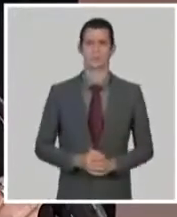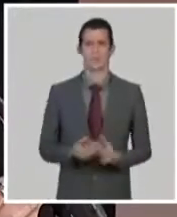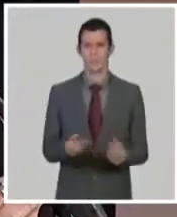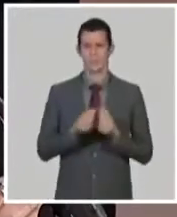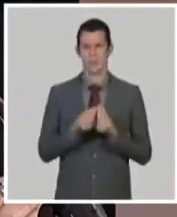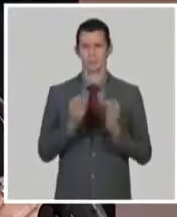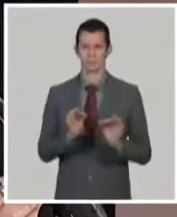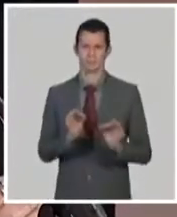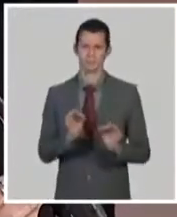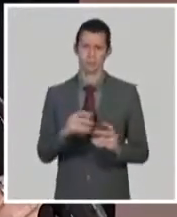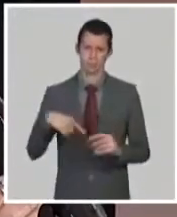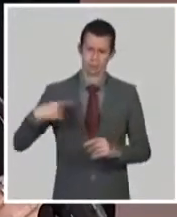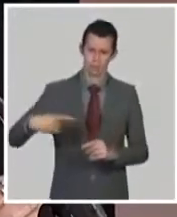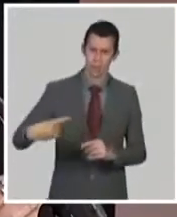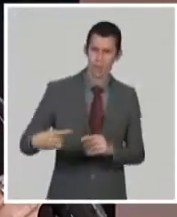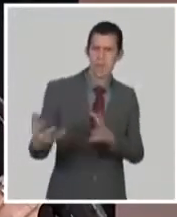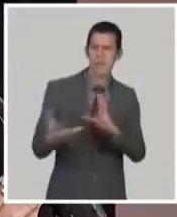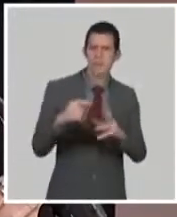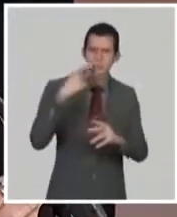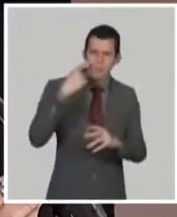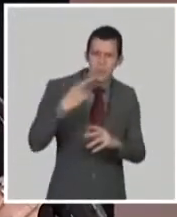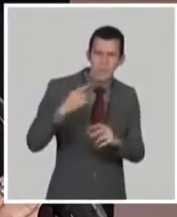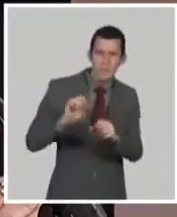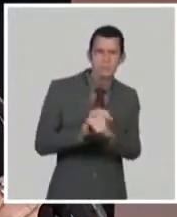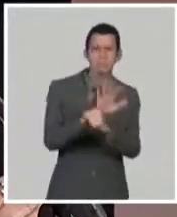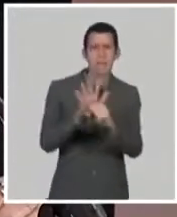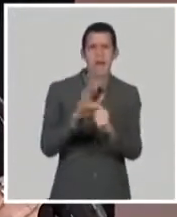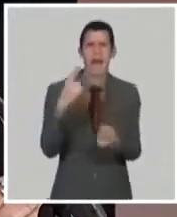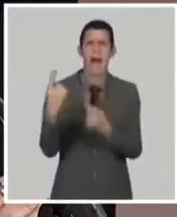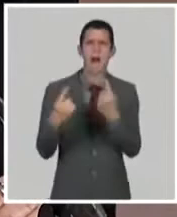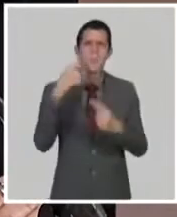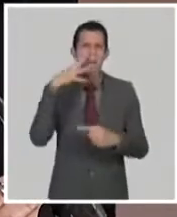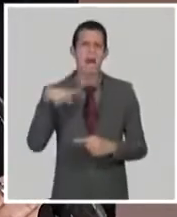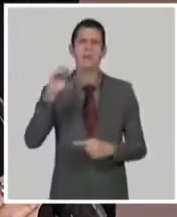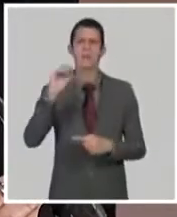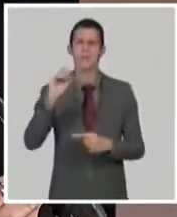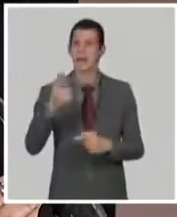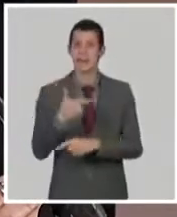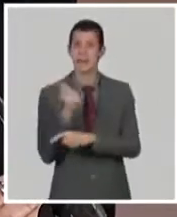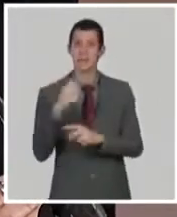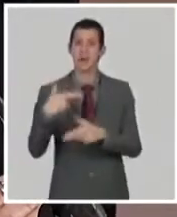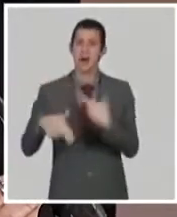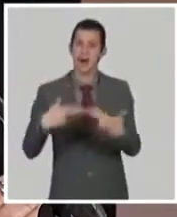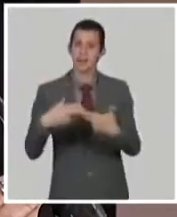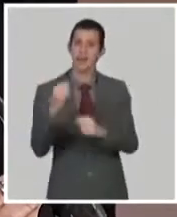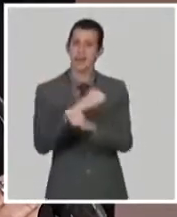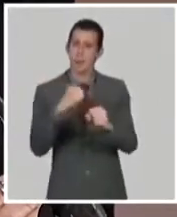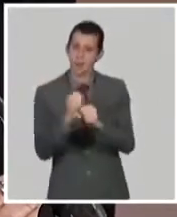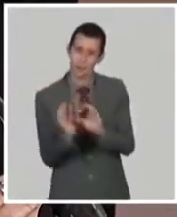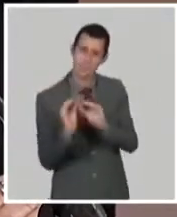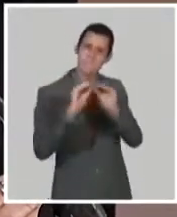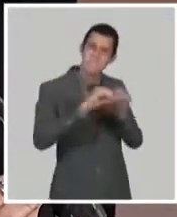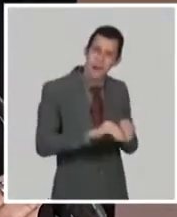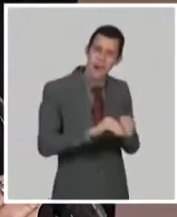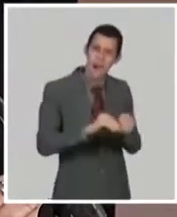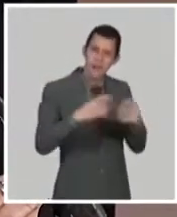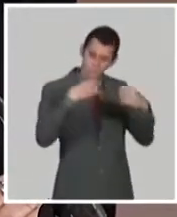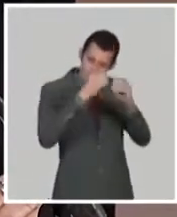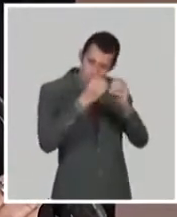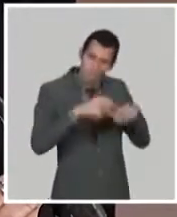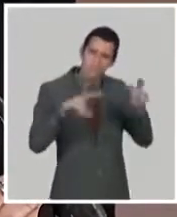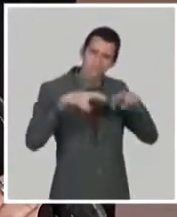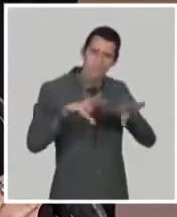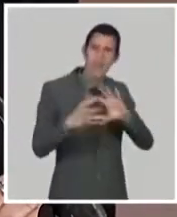los elementos que iban ocurriendo a medida que la pandemia iba avanzando y preparar nuestras capacidades intelectuales y